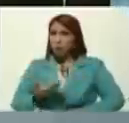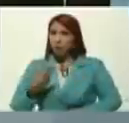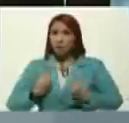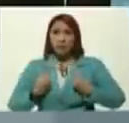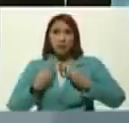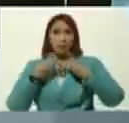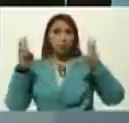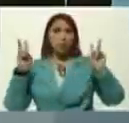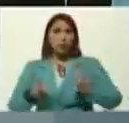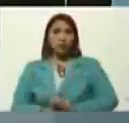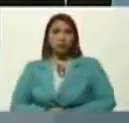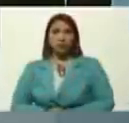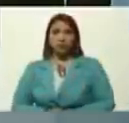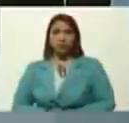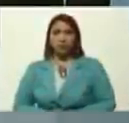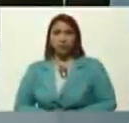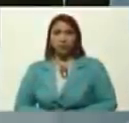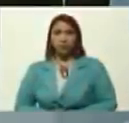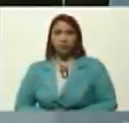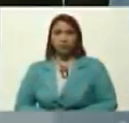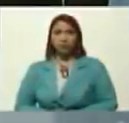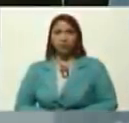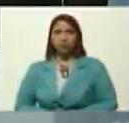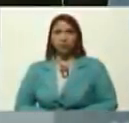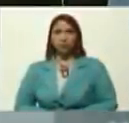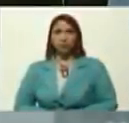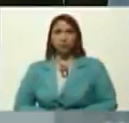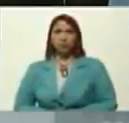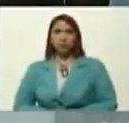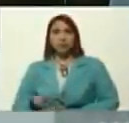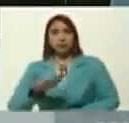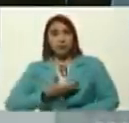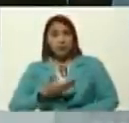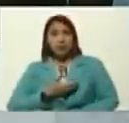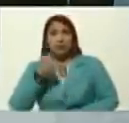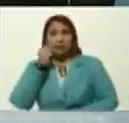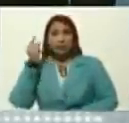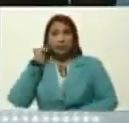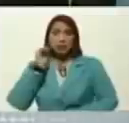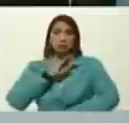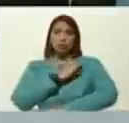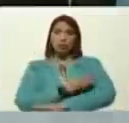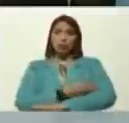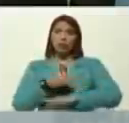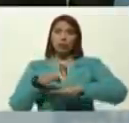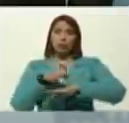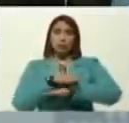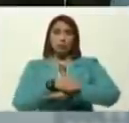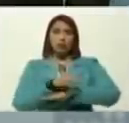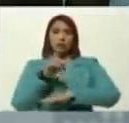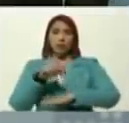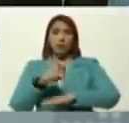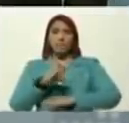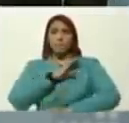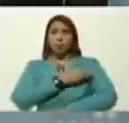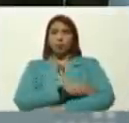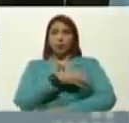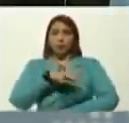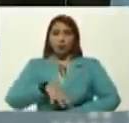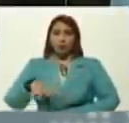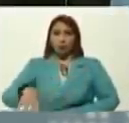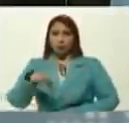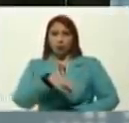pública, y de las alcaldías, del poder municipal, y del poder regional,